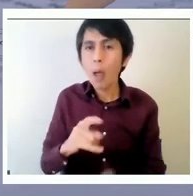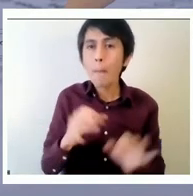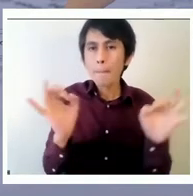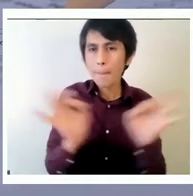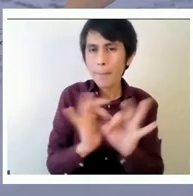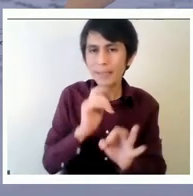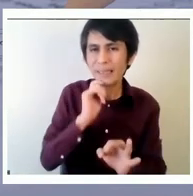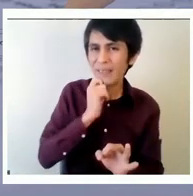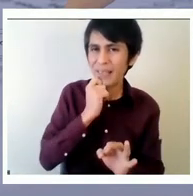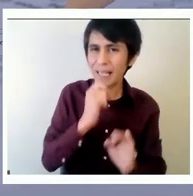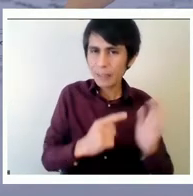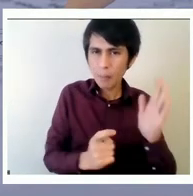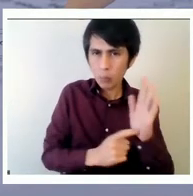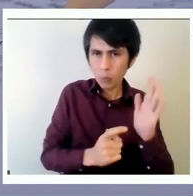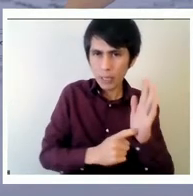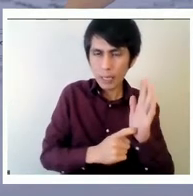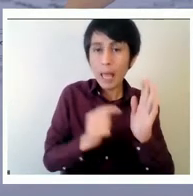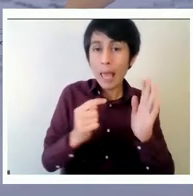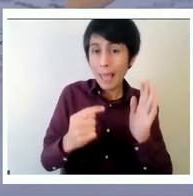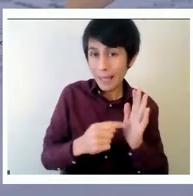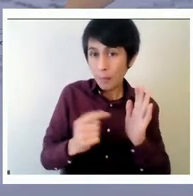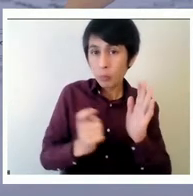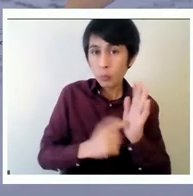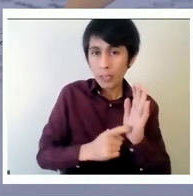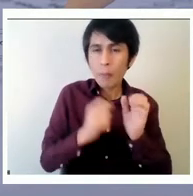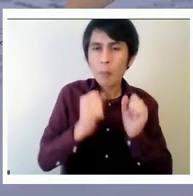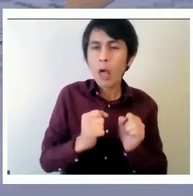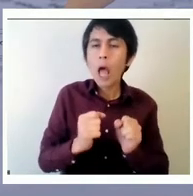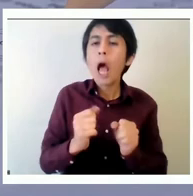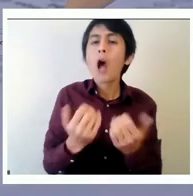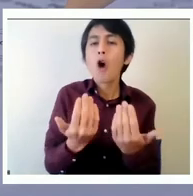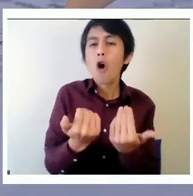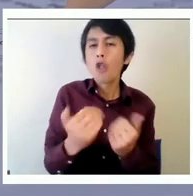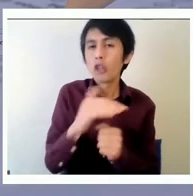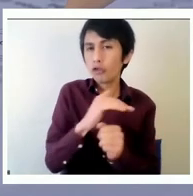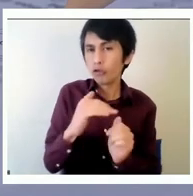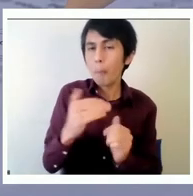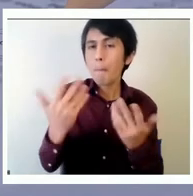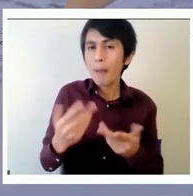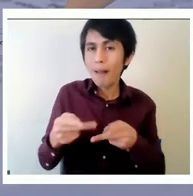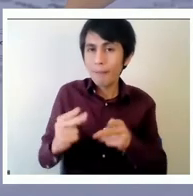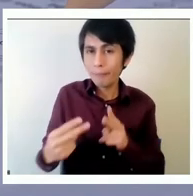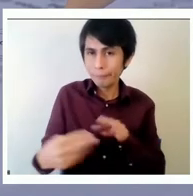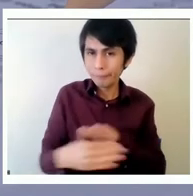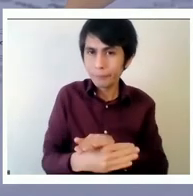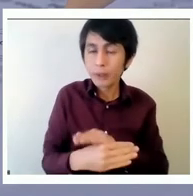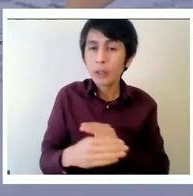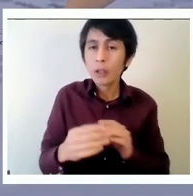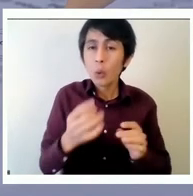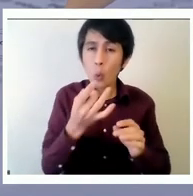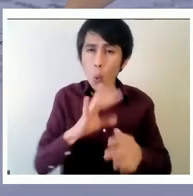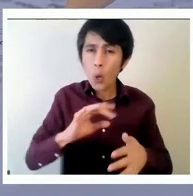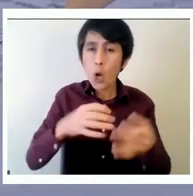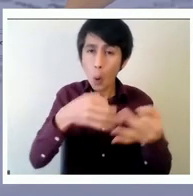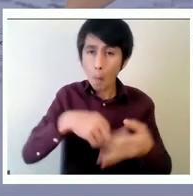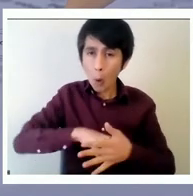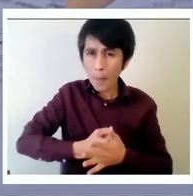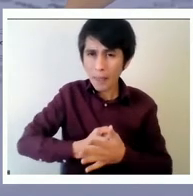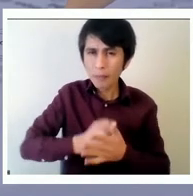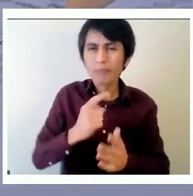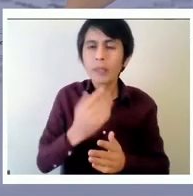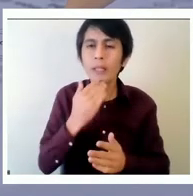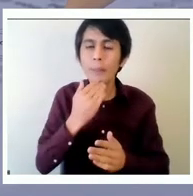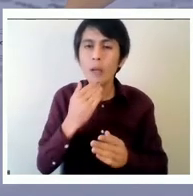de habilitación no sólo haciendo promedio sino que también combinando como condiciones de